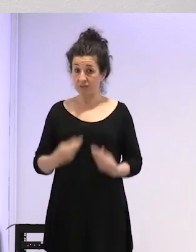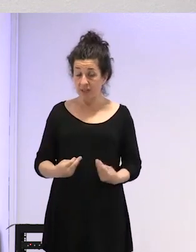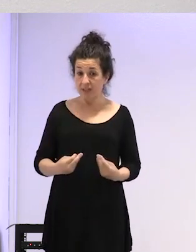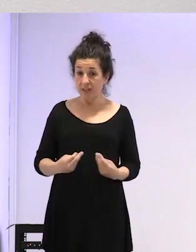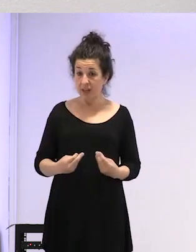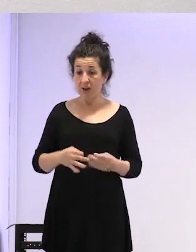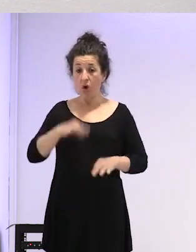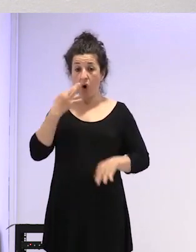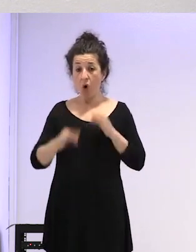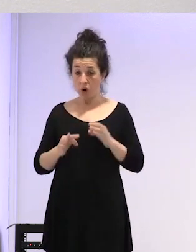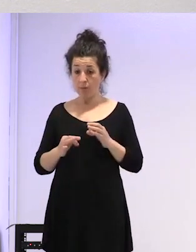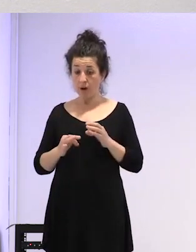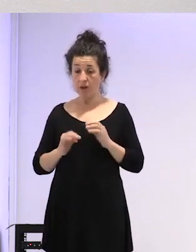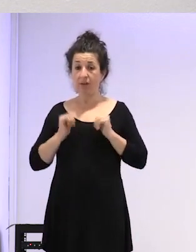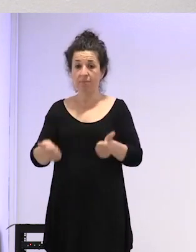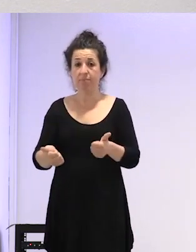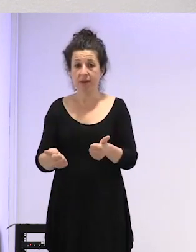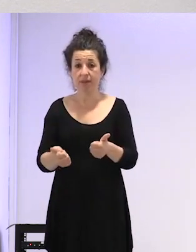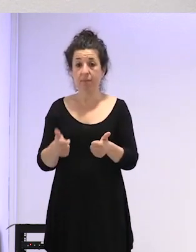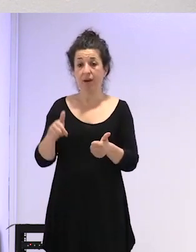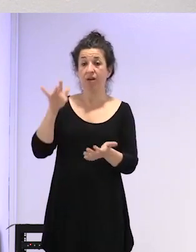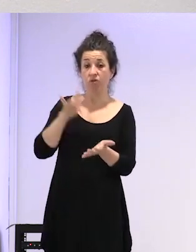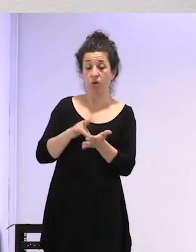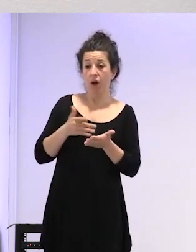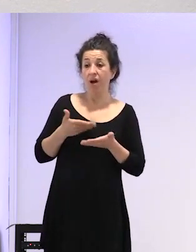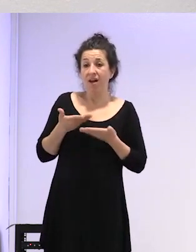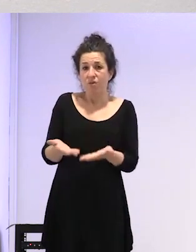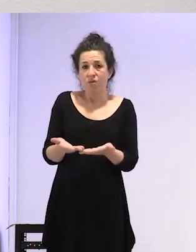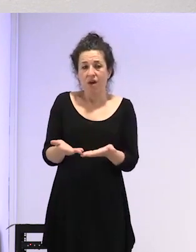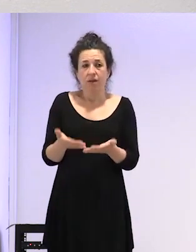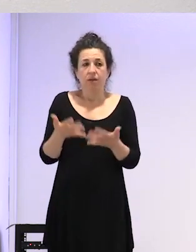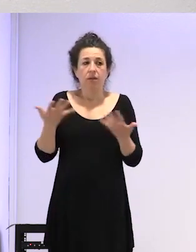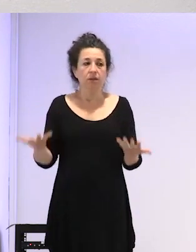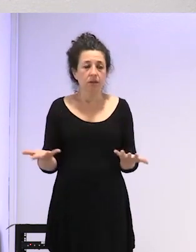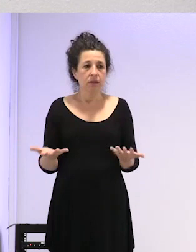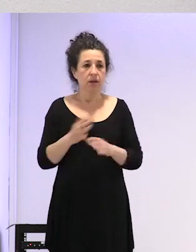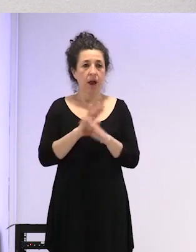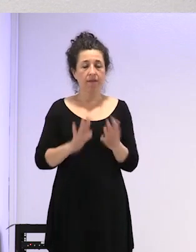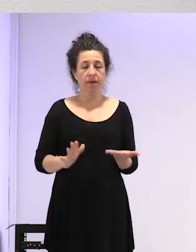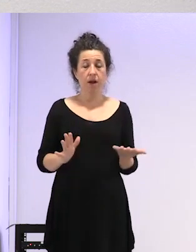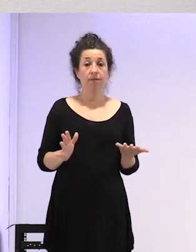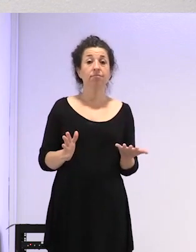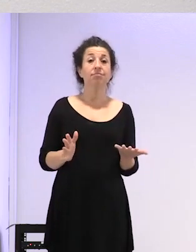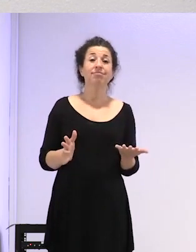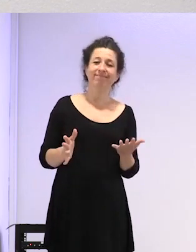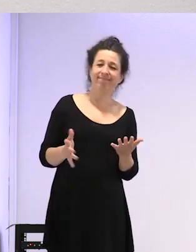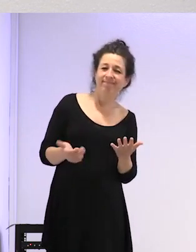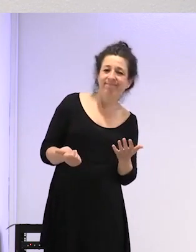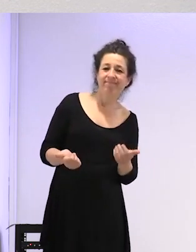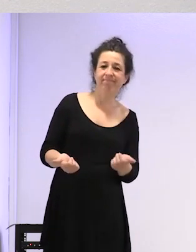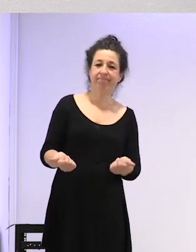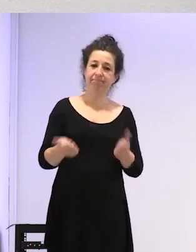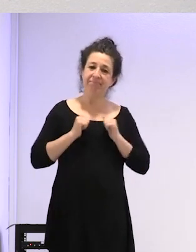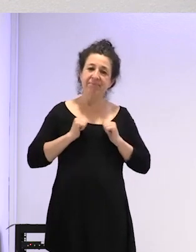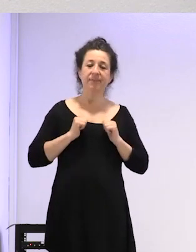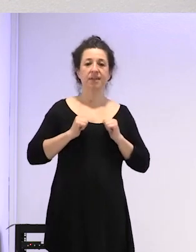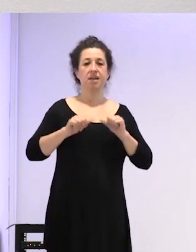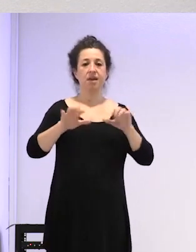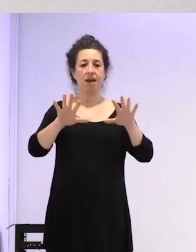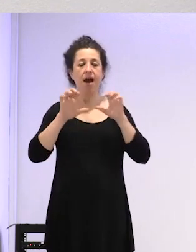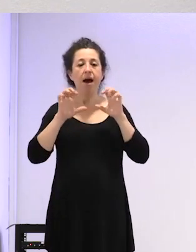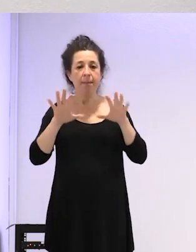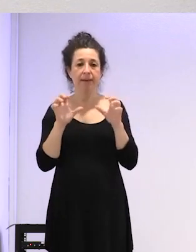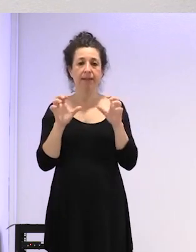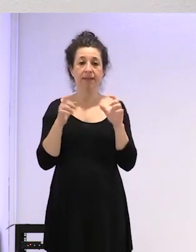lo que en ese momento no hubiese habido una no hubiese ayudado entonces al final terminas aprendiendo trucitos para no